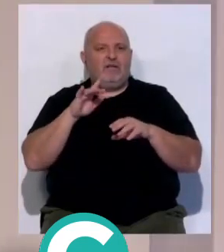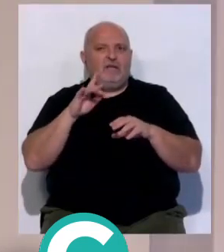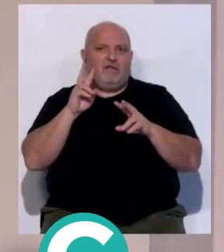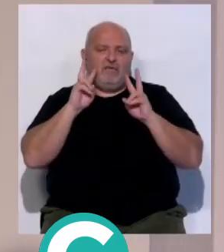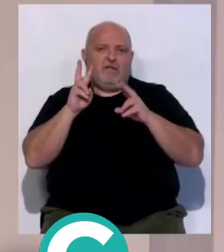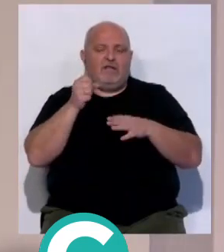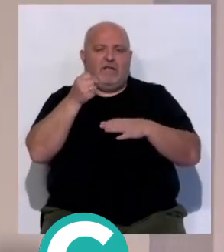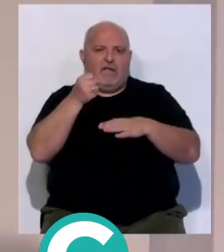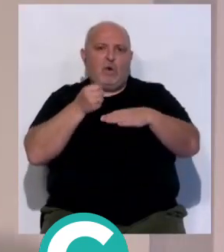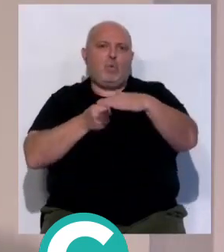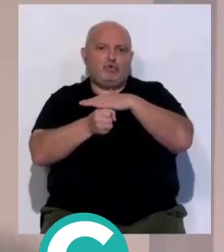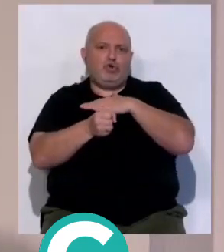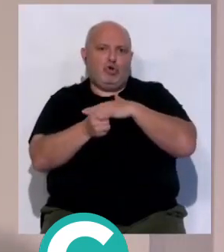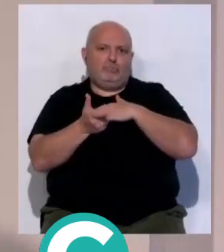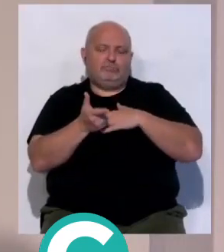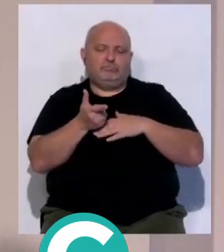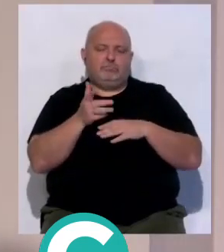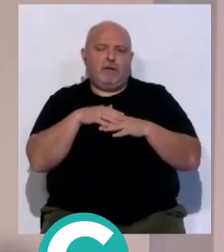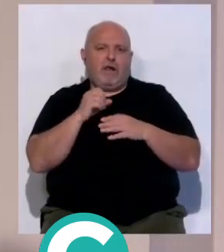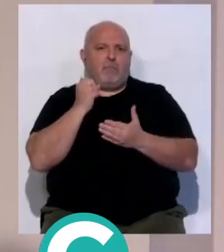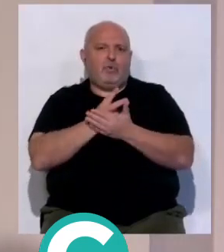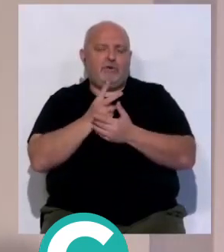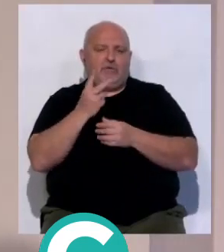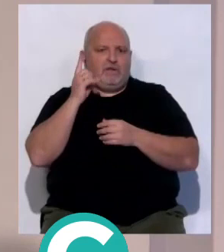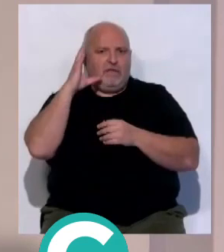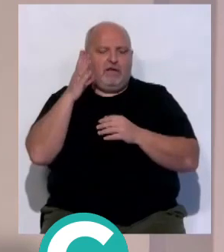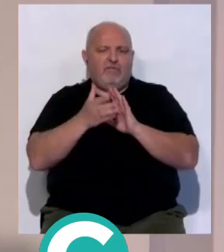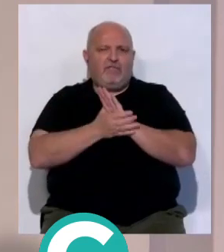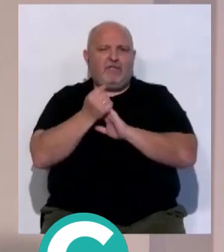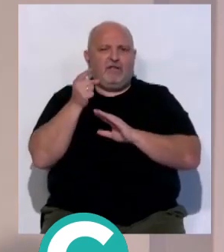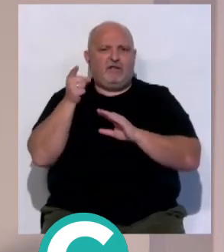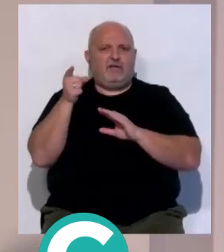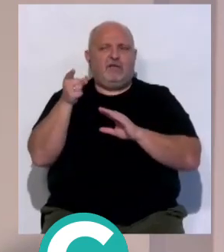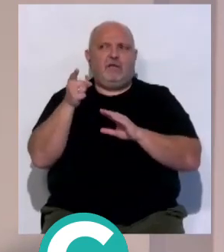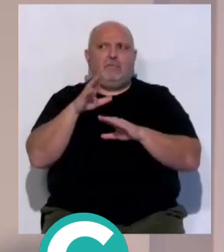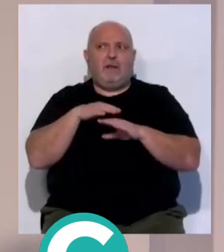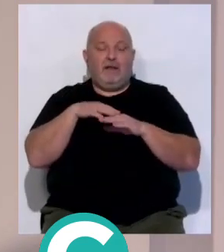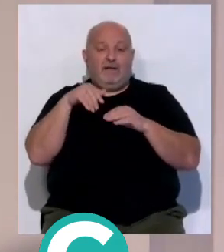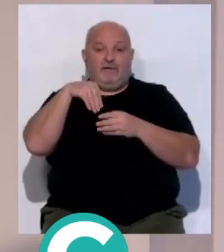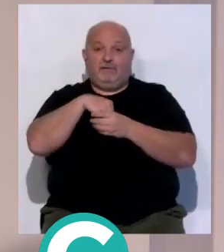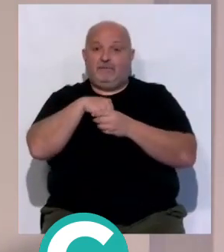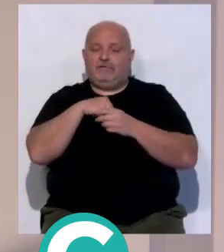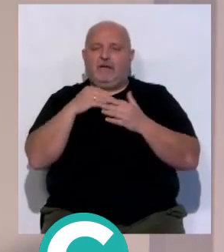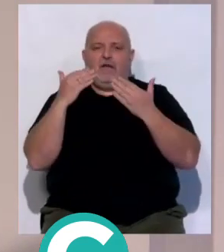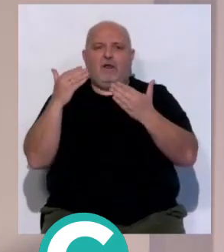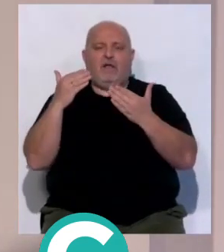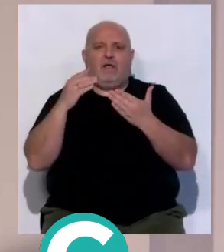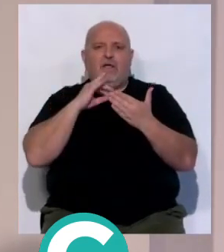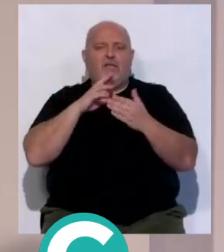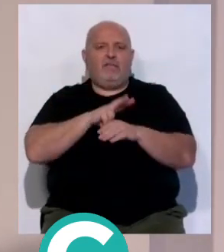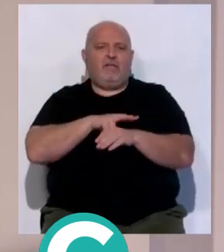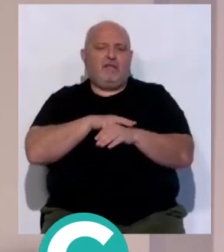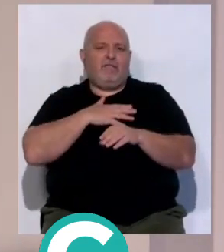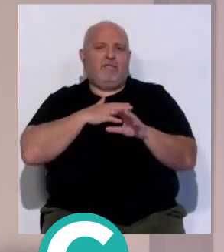inclusión. La verdad es que es una buena apuesta por parte de la federación. Ahora que hablamos de la federación y tiramos para casa, dar la enhorabuena a la